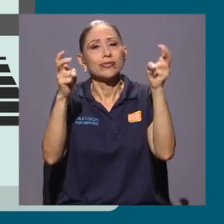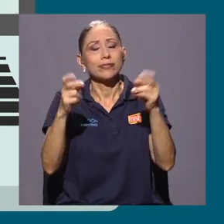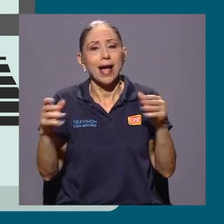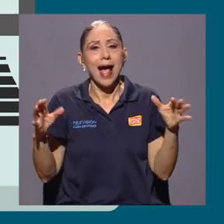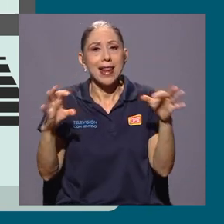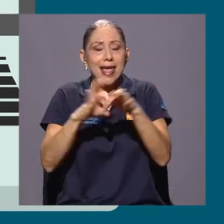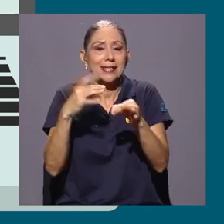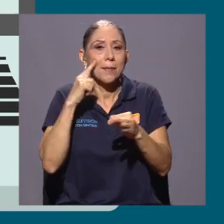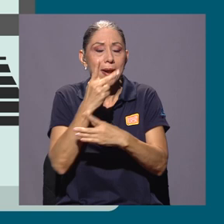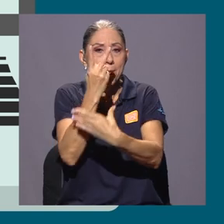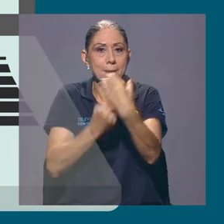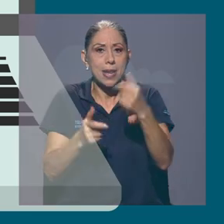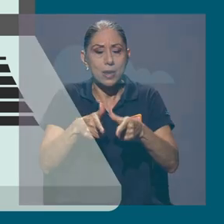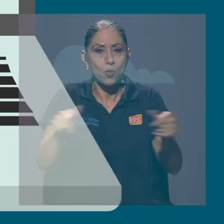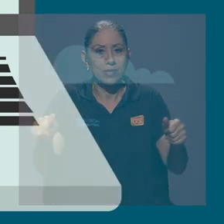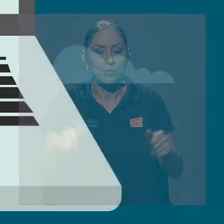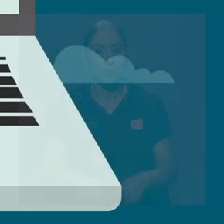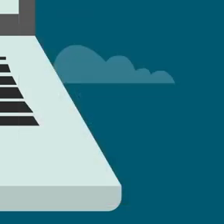para el Bilingüismo.